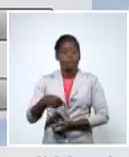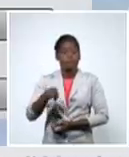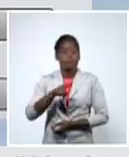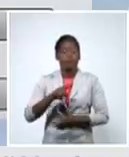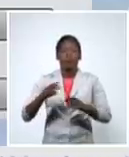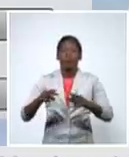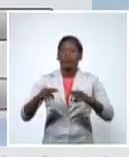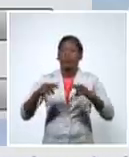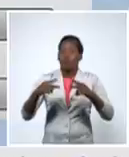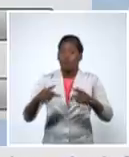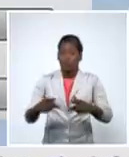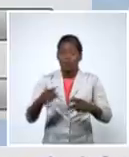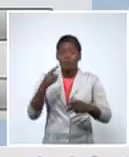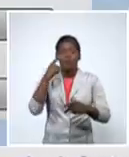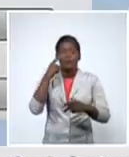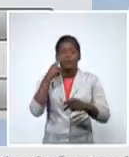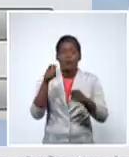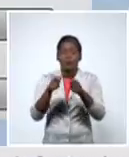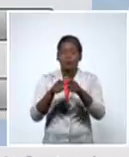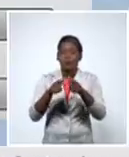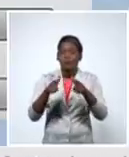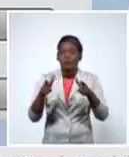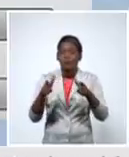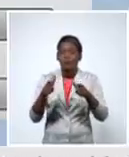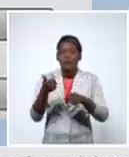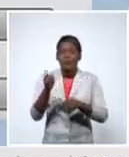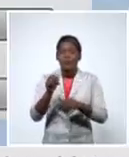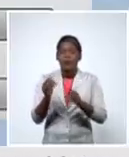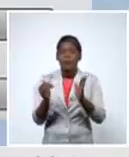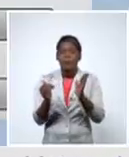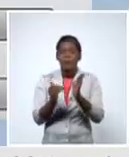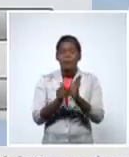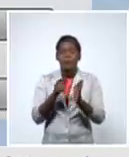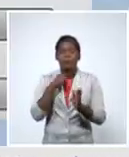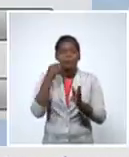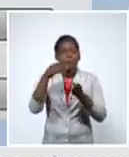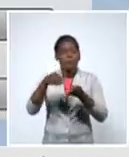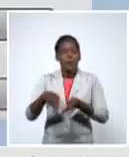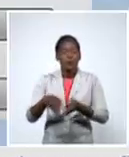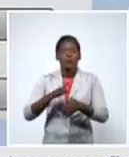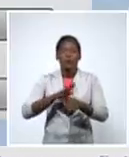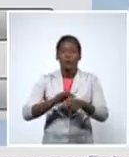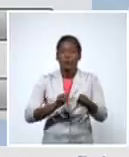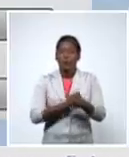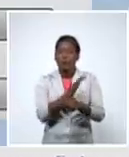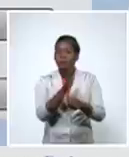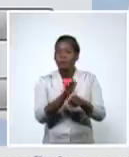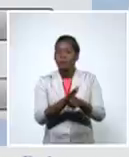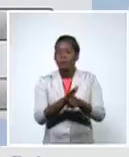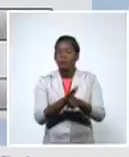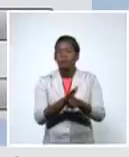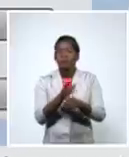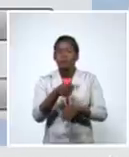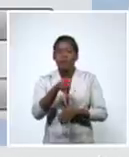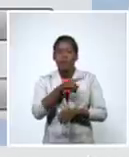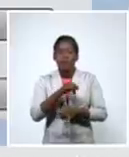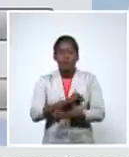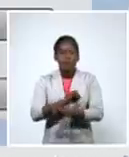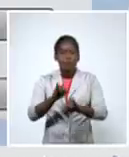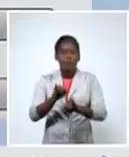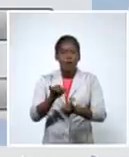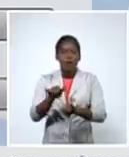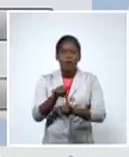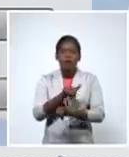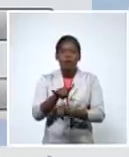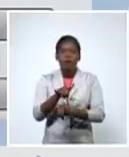una cifra de más de 10 mil fallecidos recuerdo que ayer era algo similar lo cual hace que sean